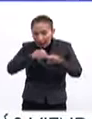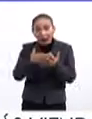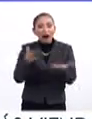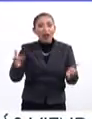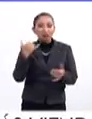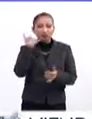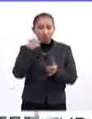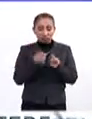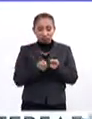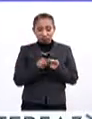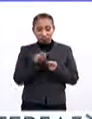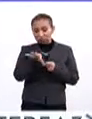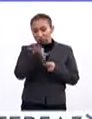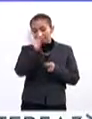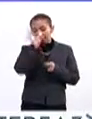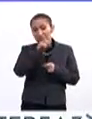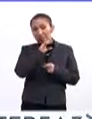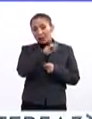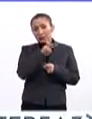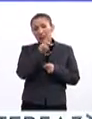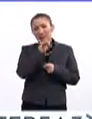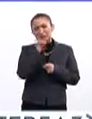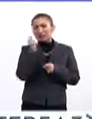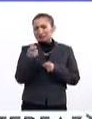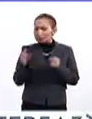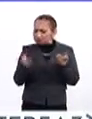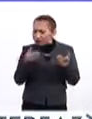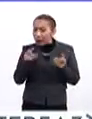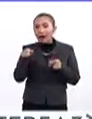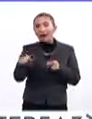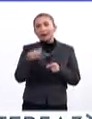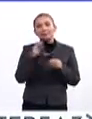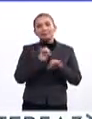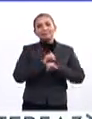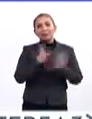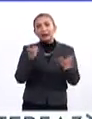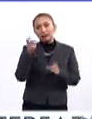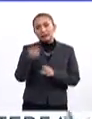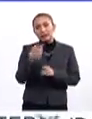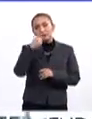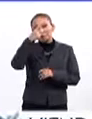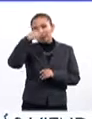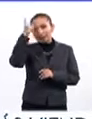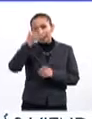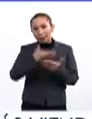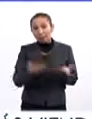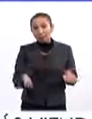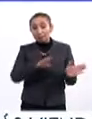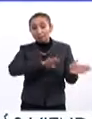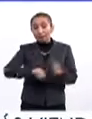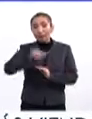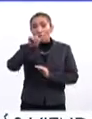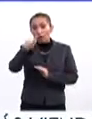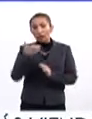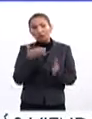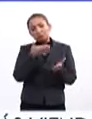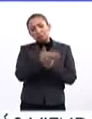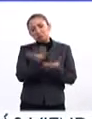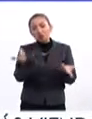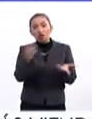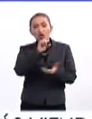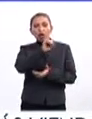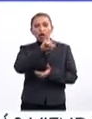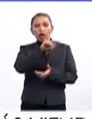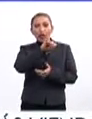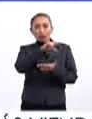tienes teléfono ahí y dices Perseo, ¿quién era Perseo? Entonces es muy fácil. Y la otra es entrarle por los